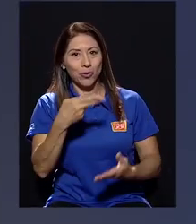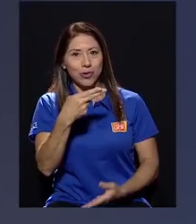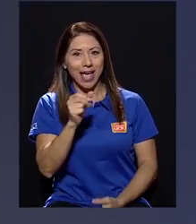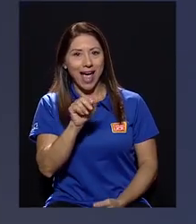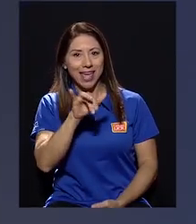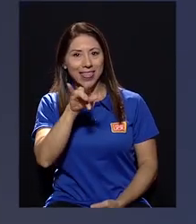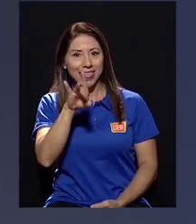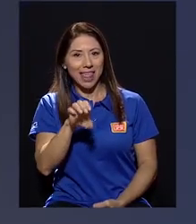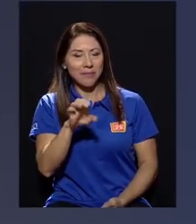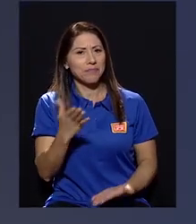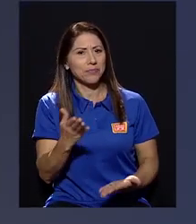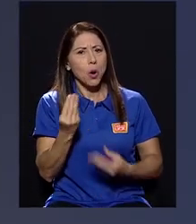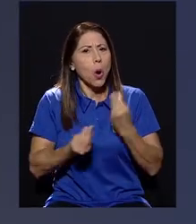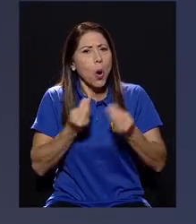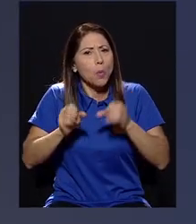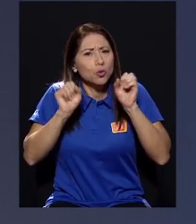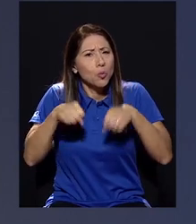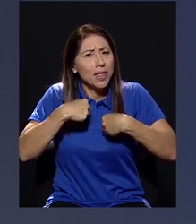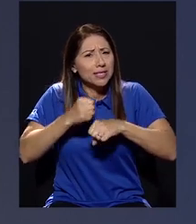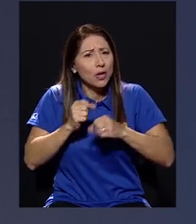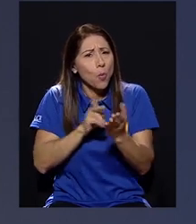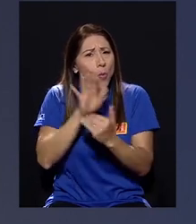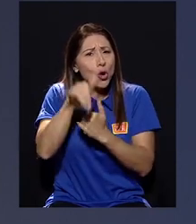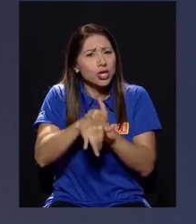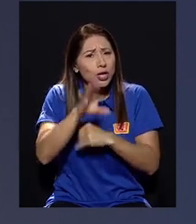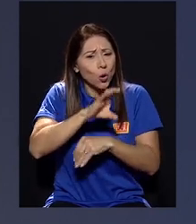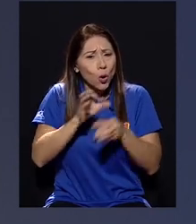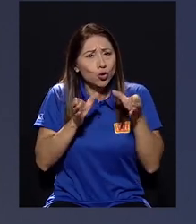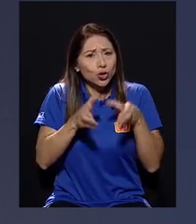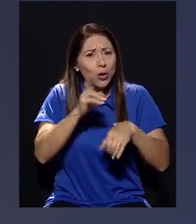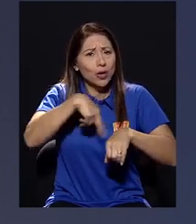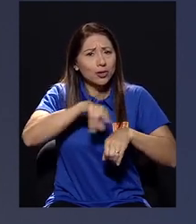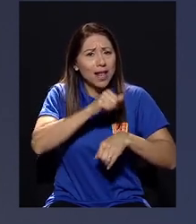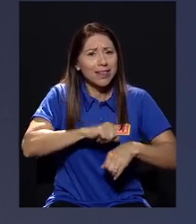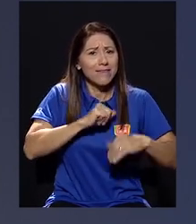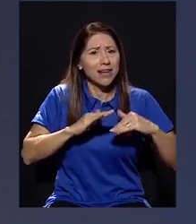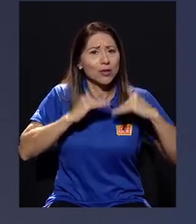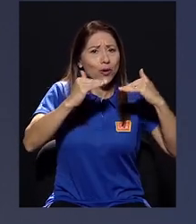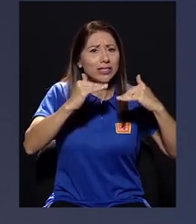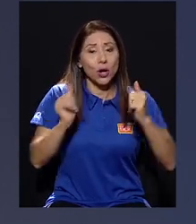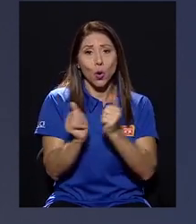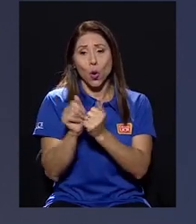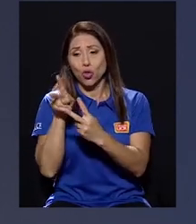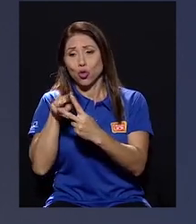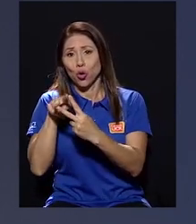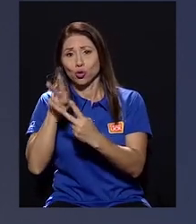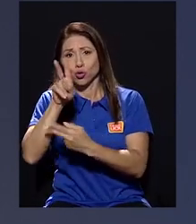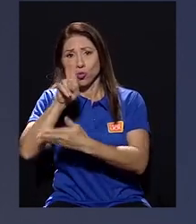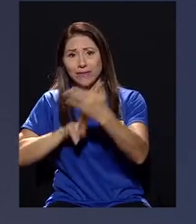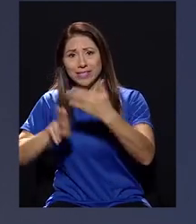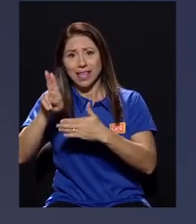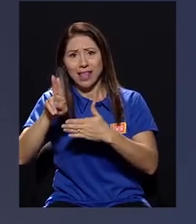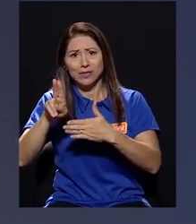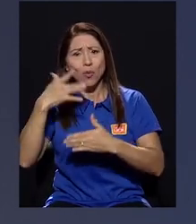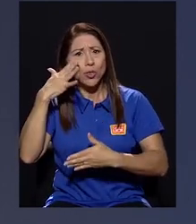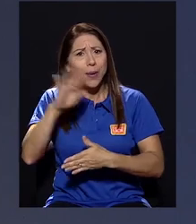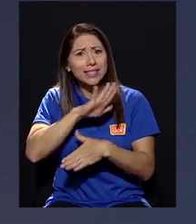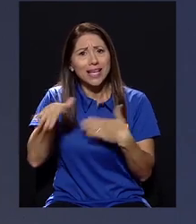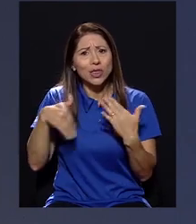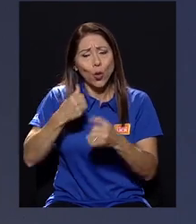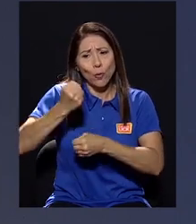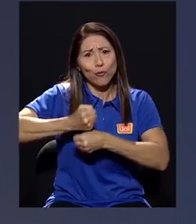¿cómo se hace posible un proyecto del Consejo Nacional de Rectores entre dos universidades, después de que parece que todo funcionaba casi